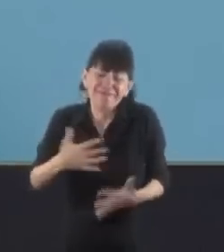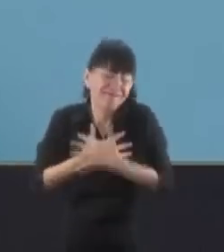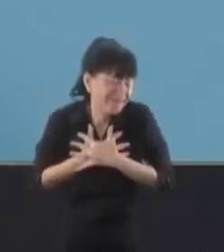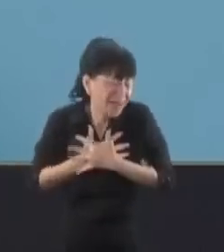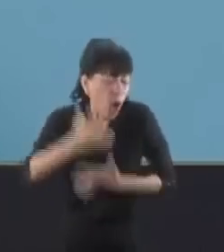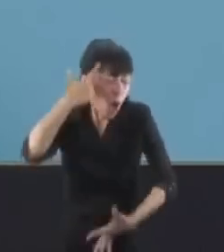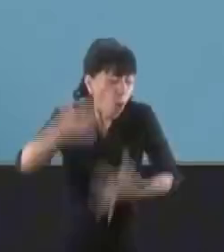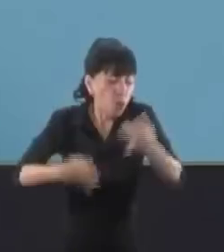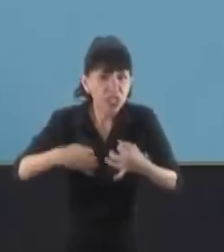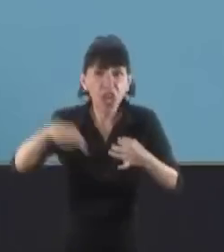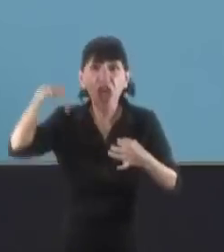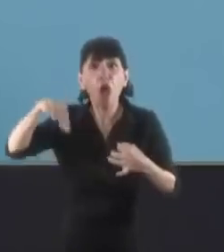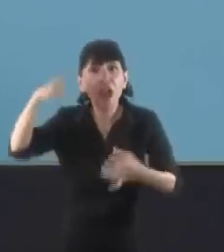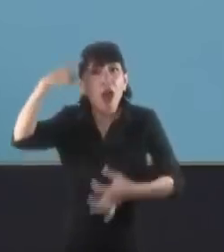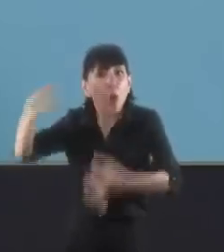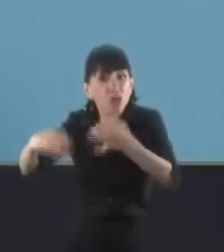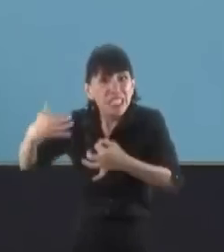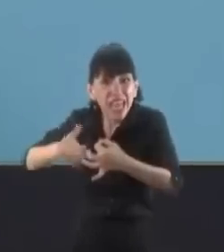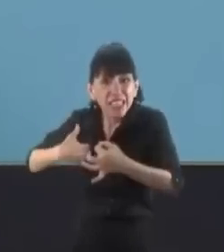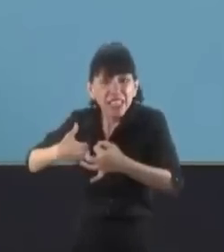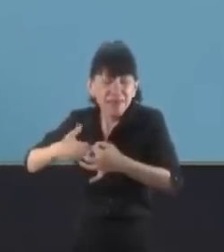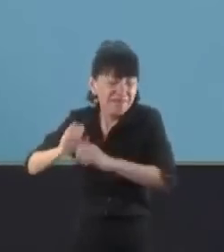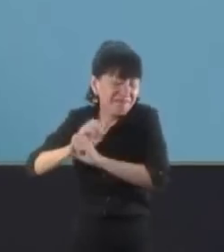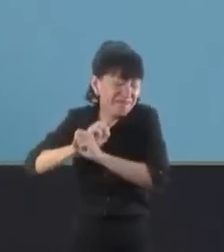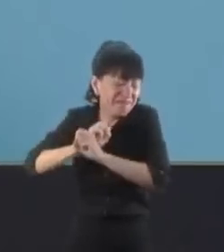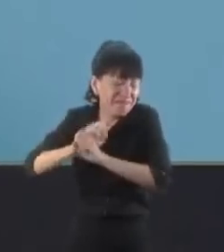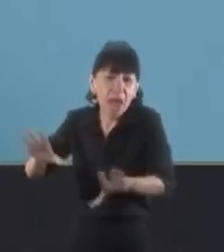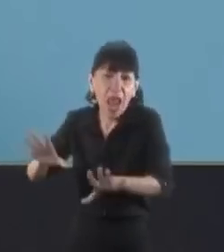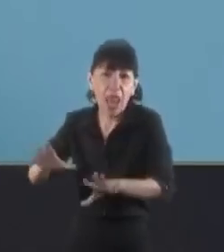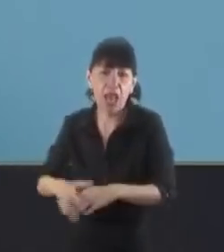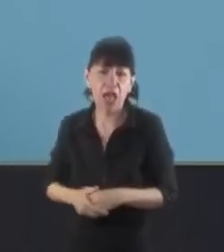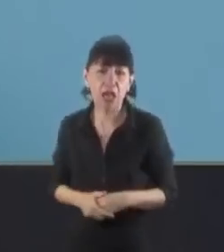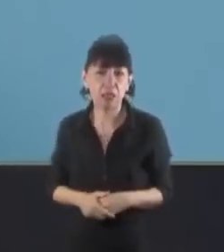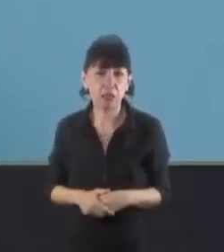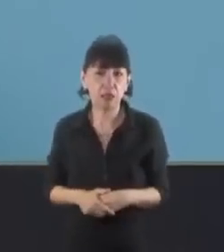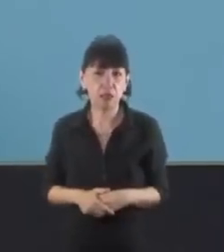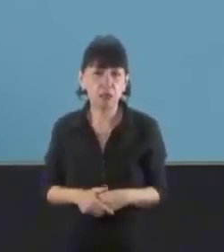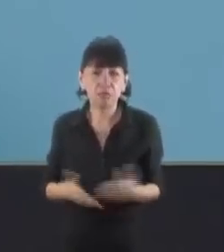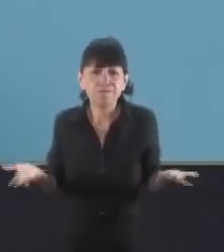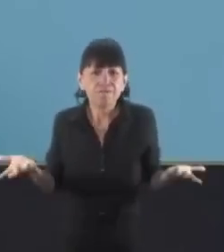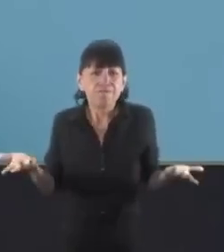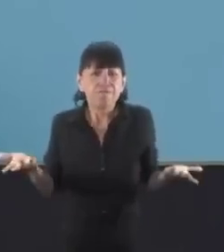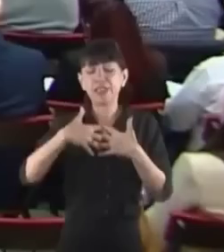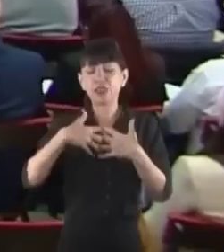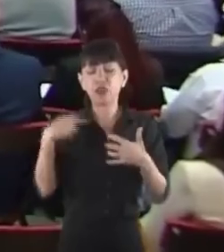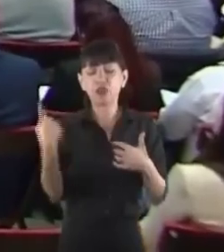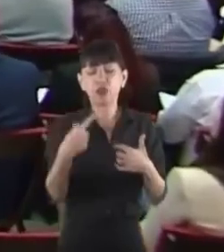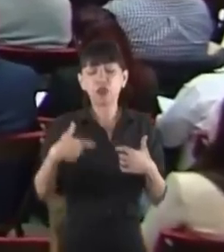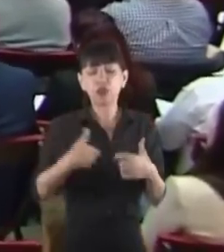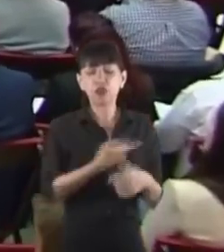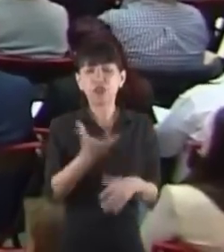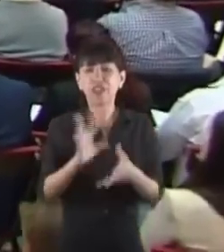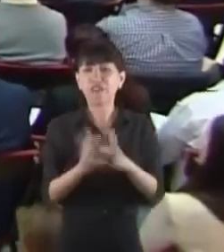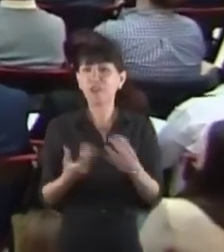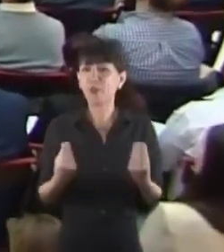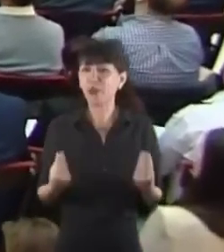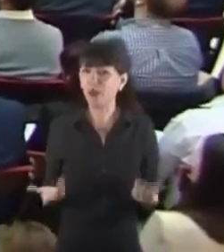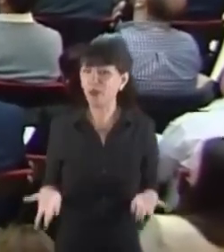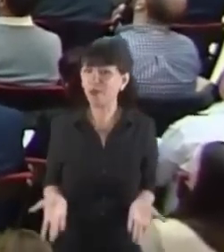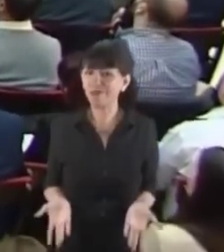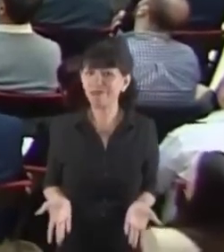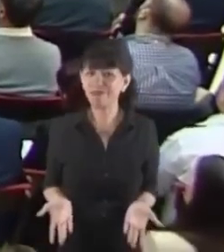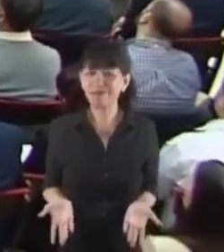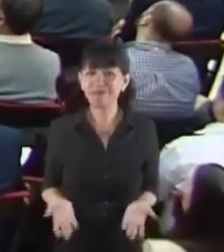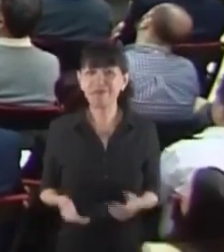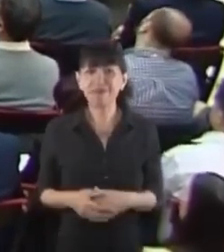medida se incluye y protege a los sectores más vulnerables de jubilados y pensionados. Y la razón de la fe